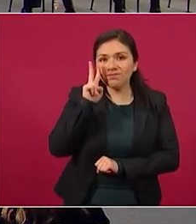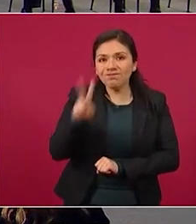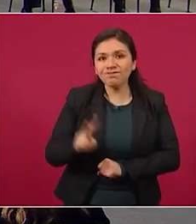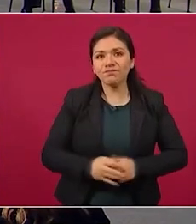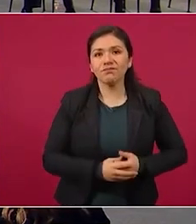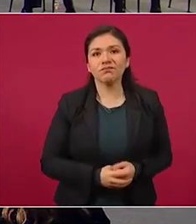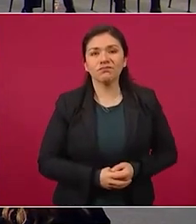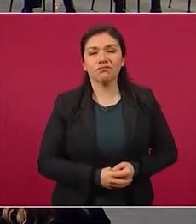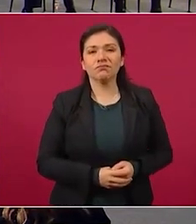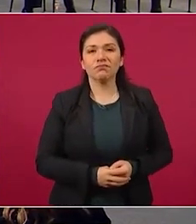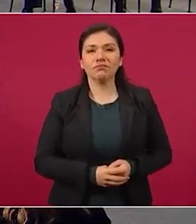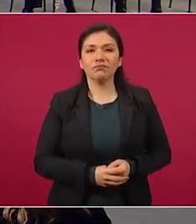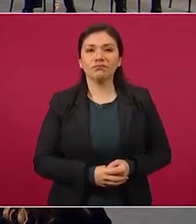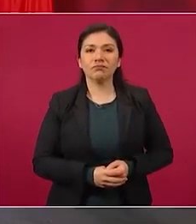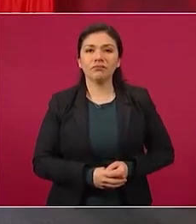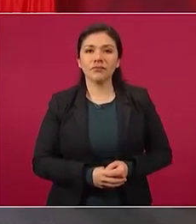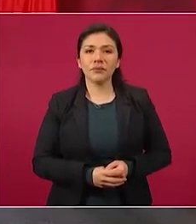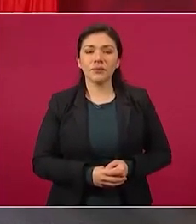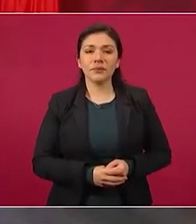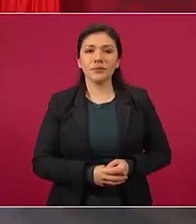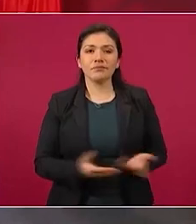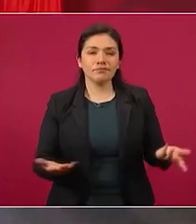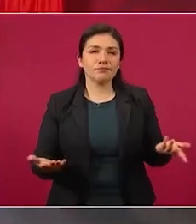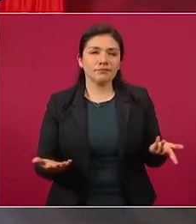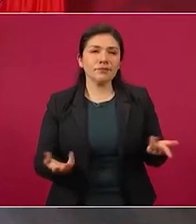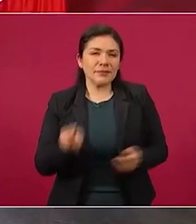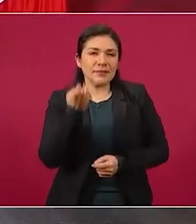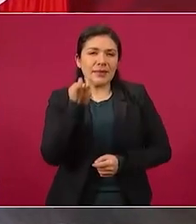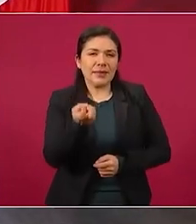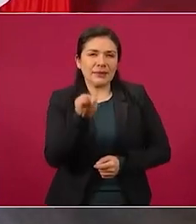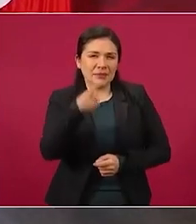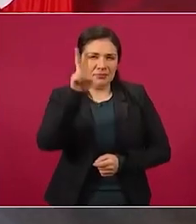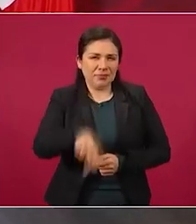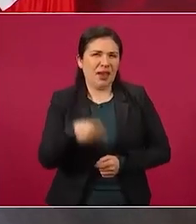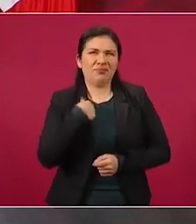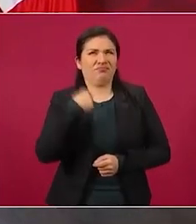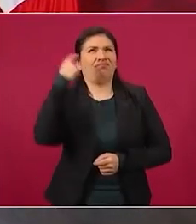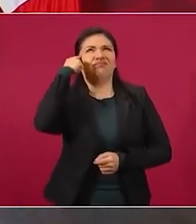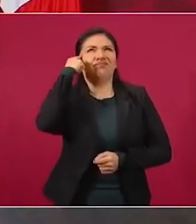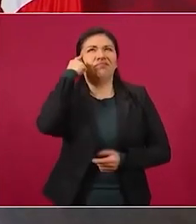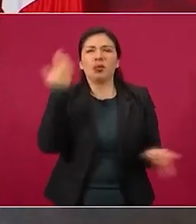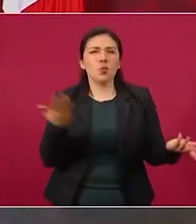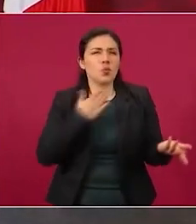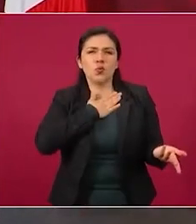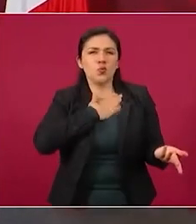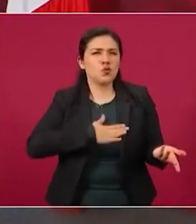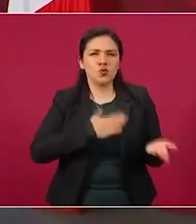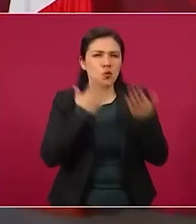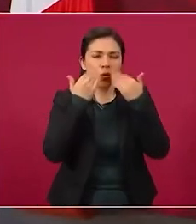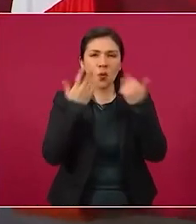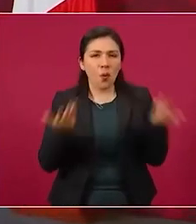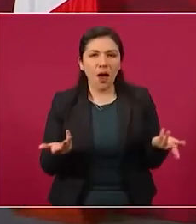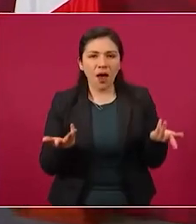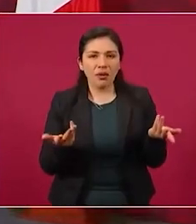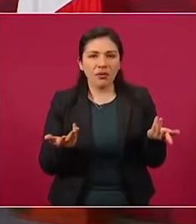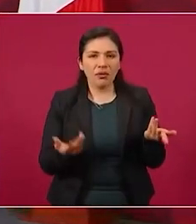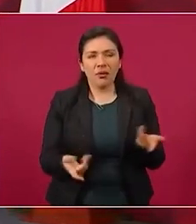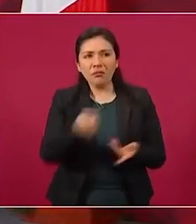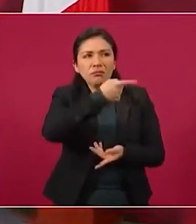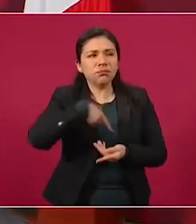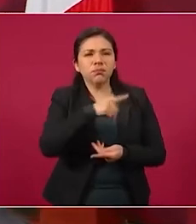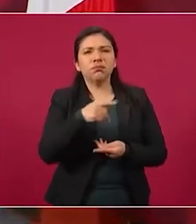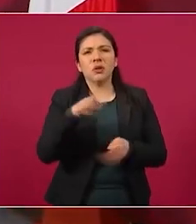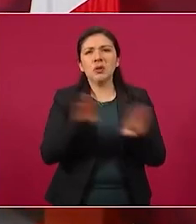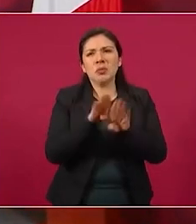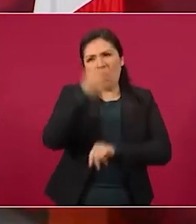Entonces, se me hace una gran injusticia, una campaña